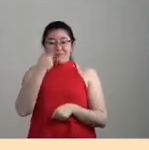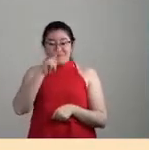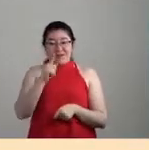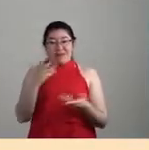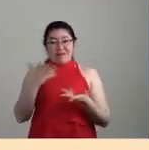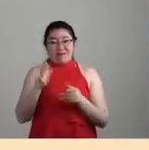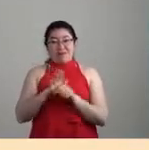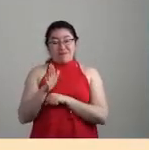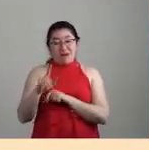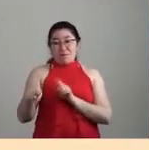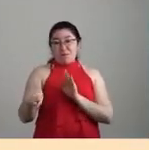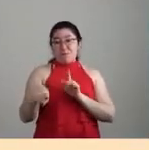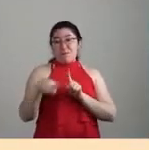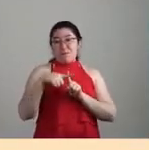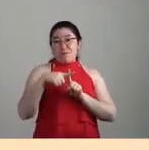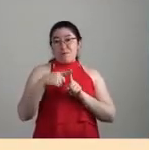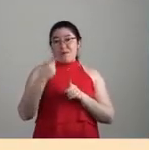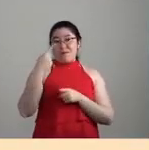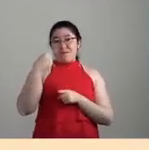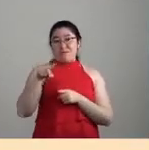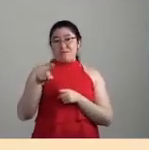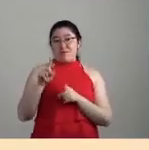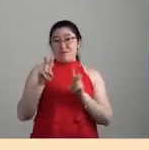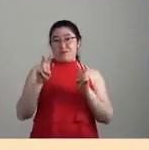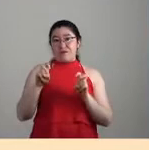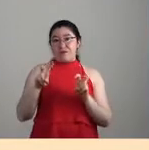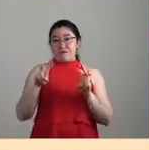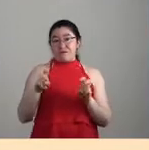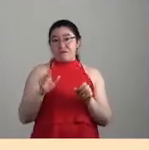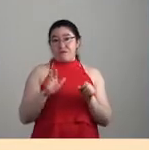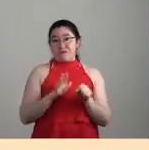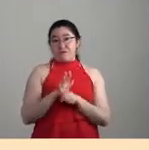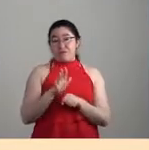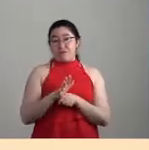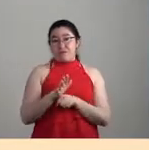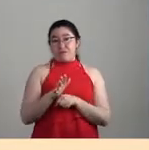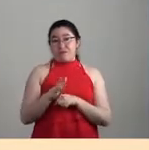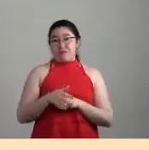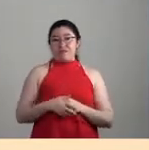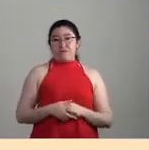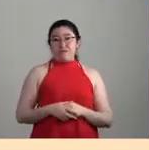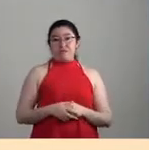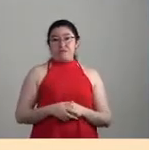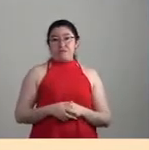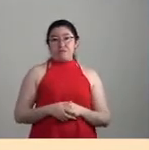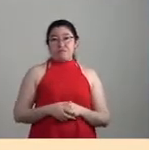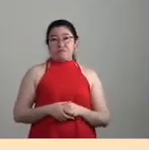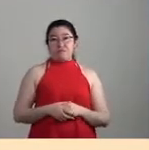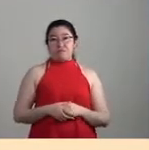positivas en términos de, bueno, pues, básicamente de una apropiación, pues,